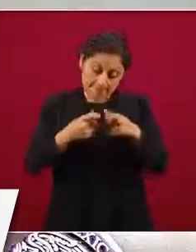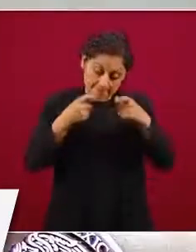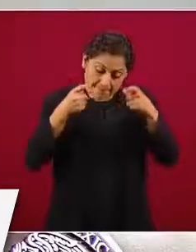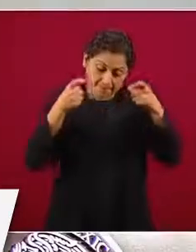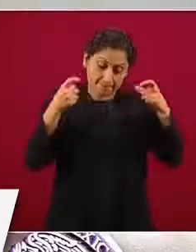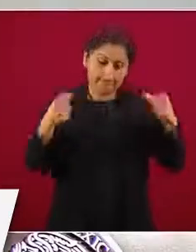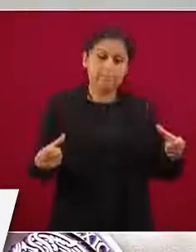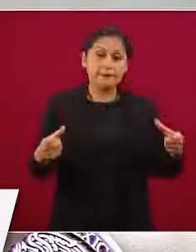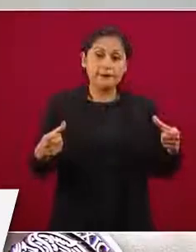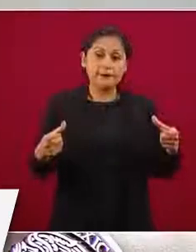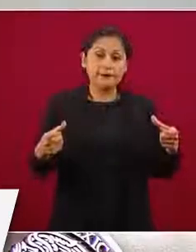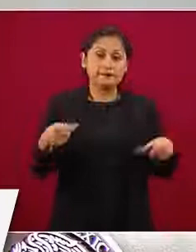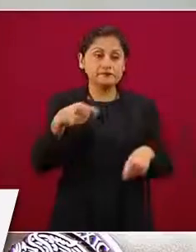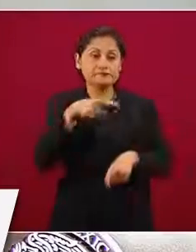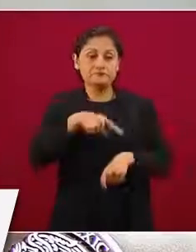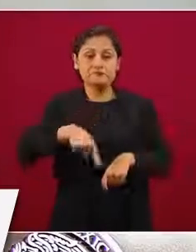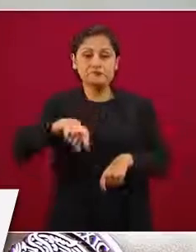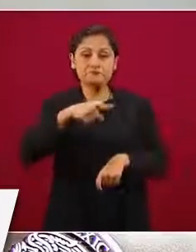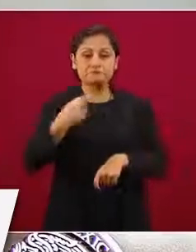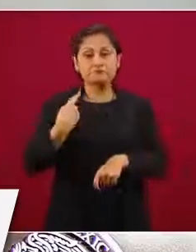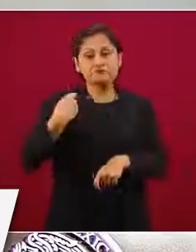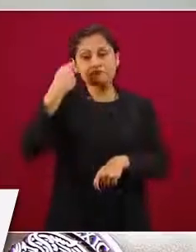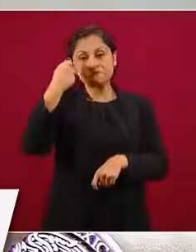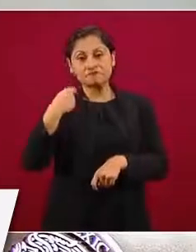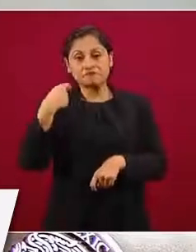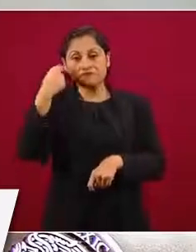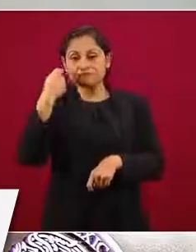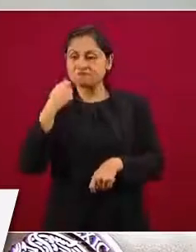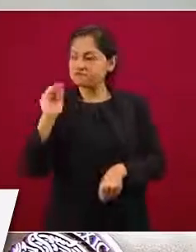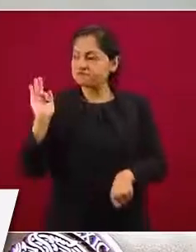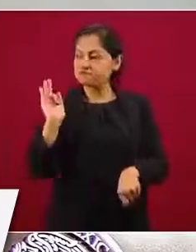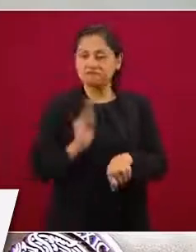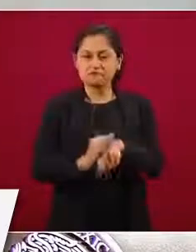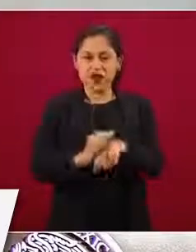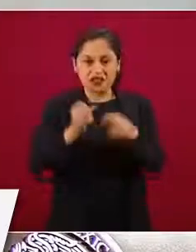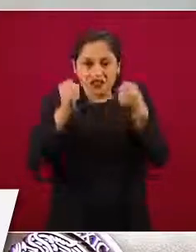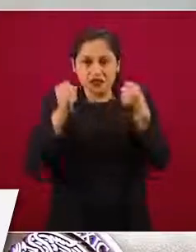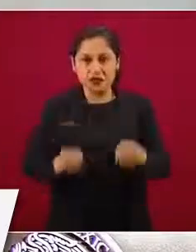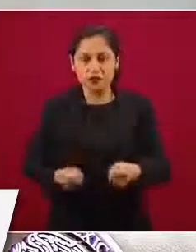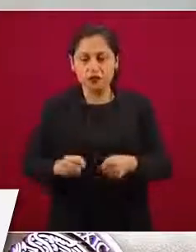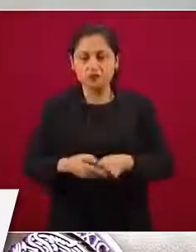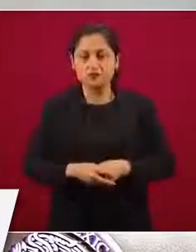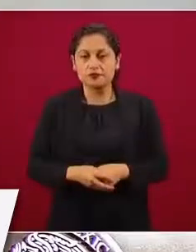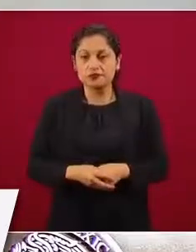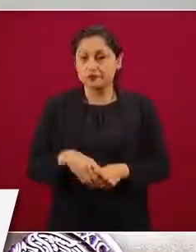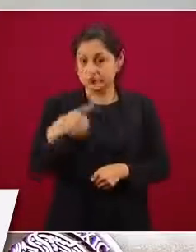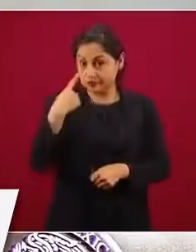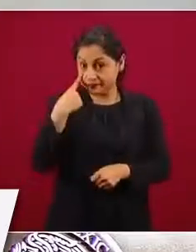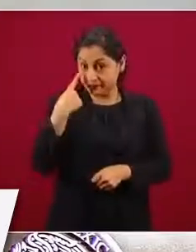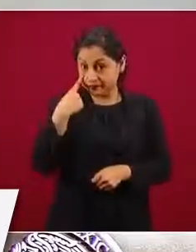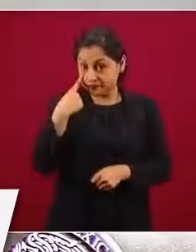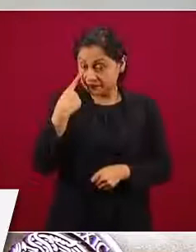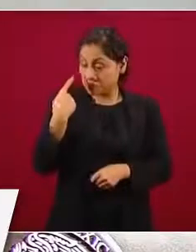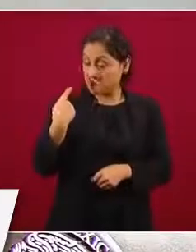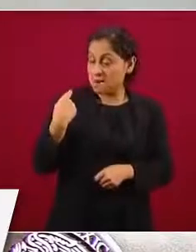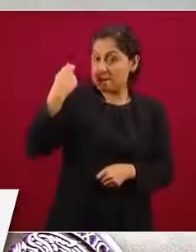con pensión garantizada, repito, con pensión